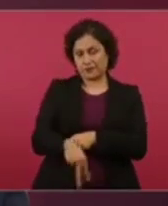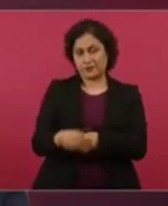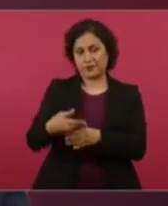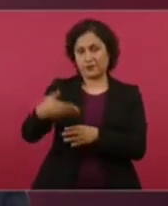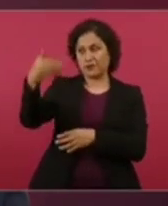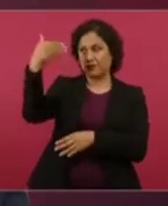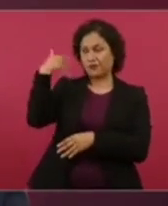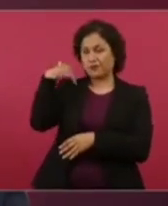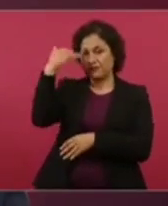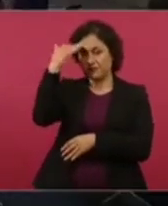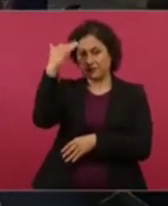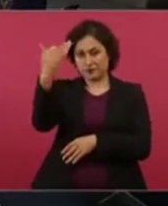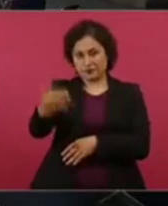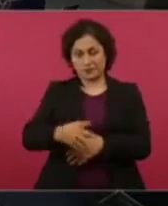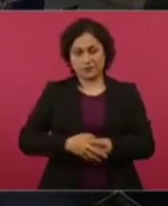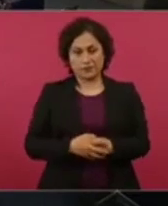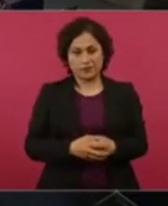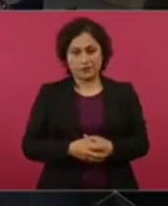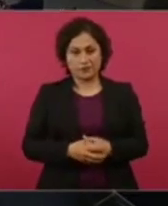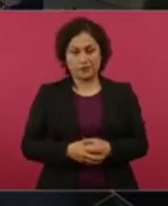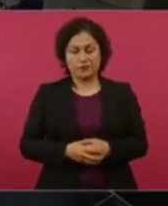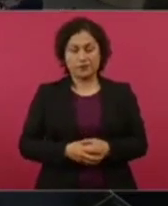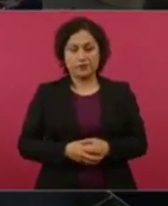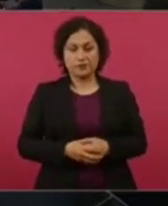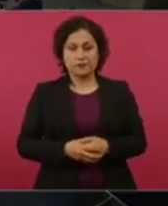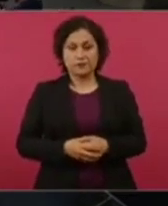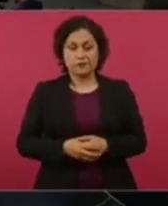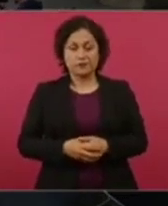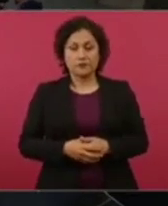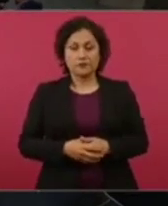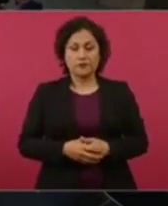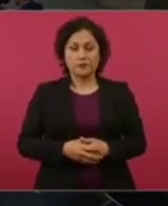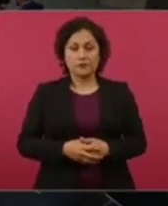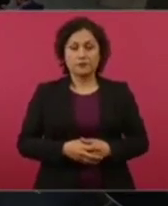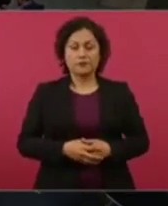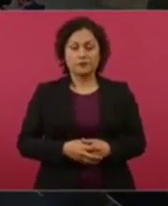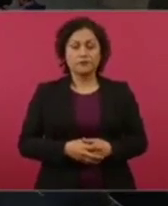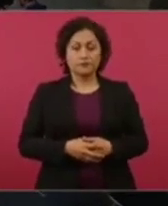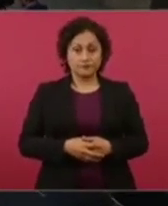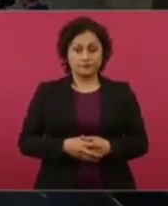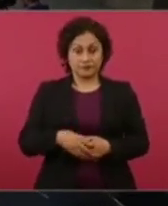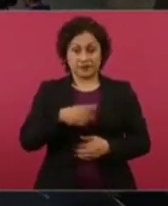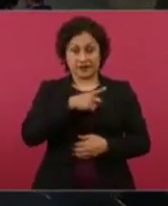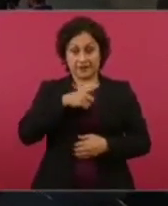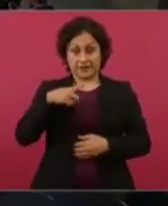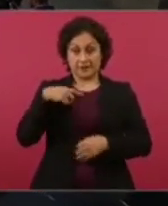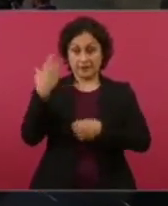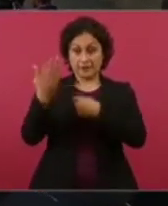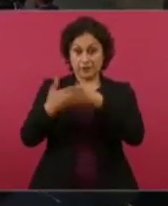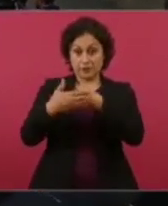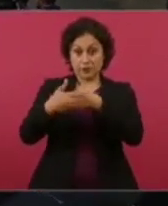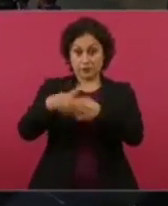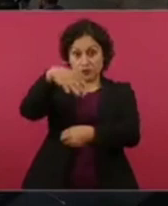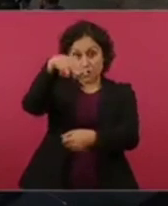que haya elecciones limpias, libres,